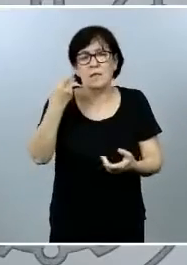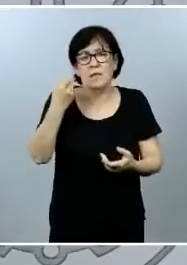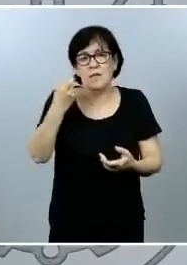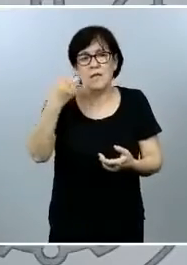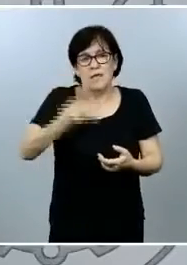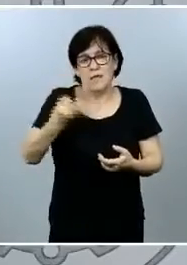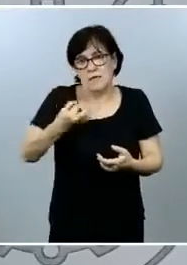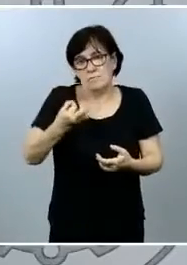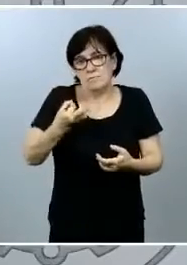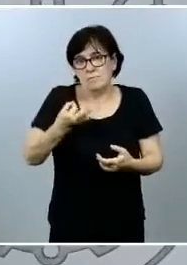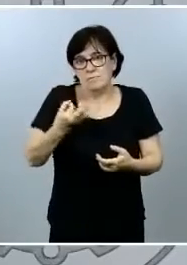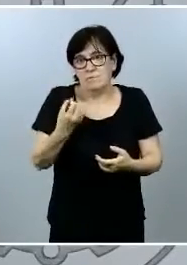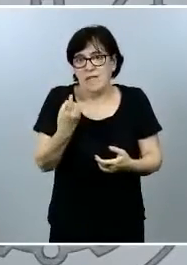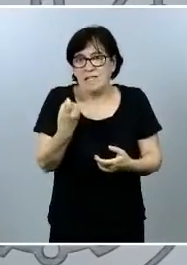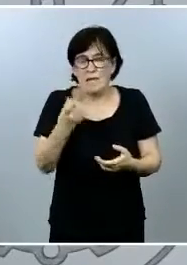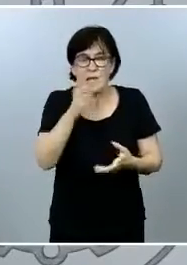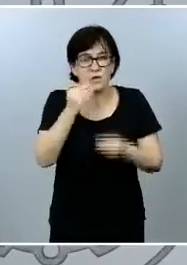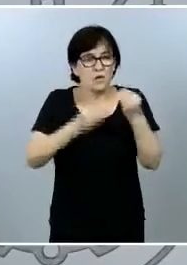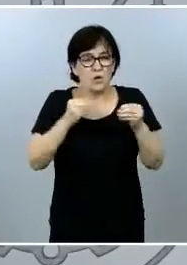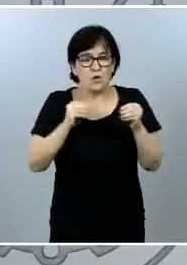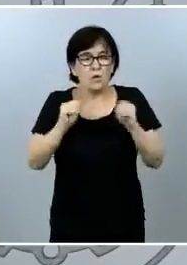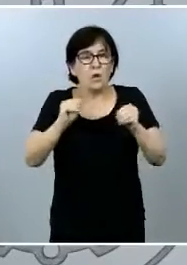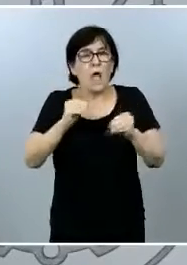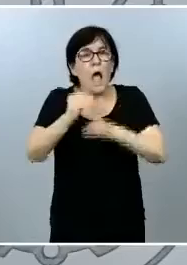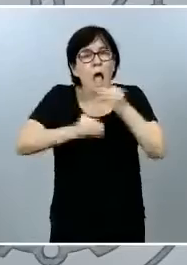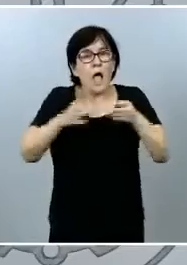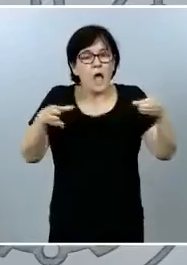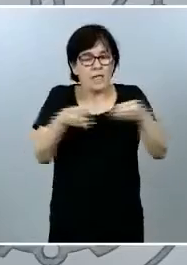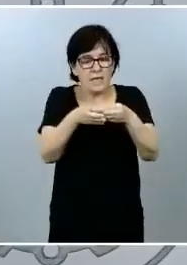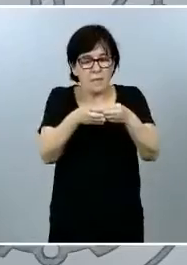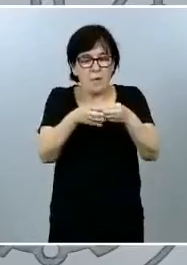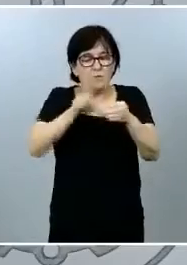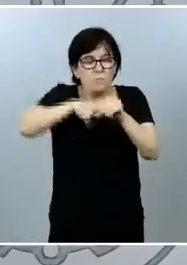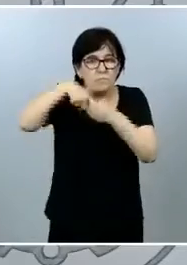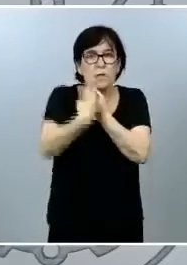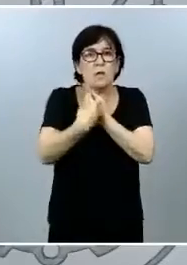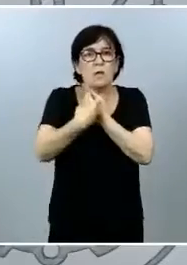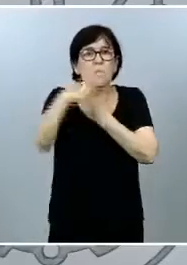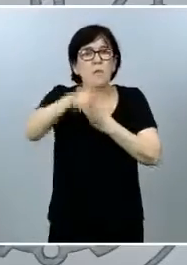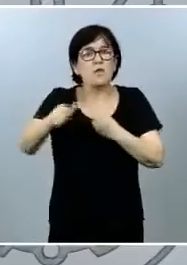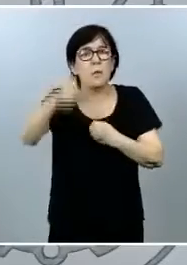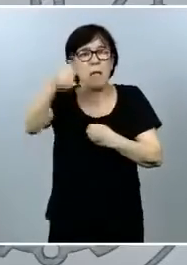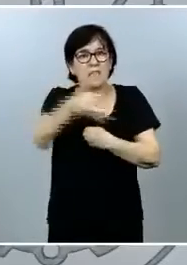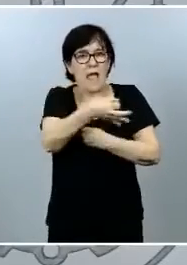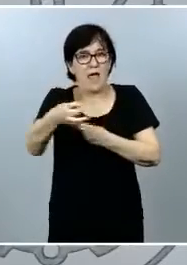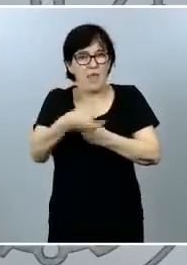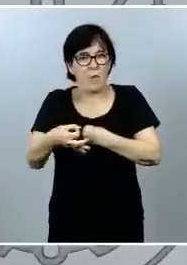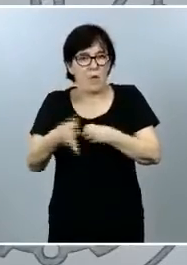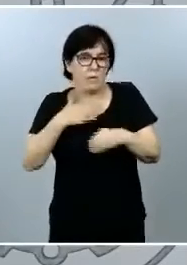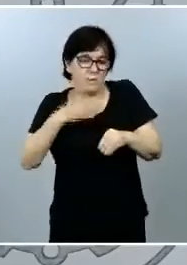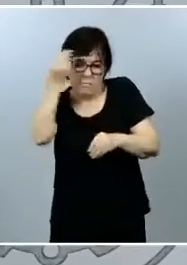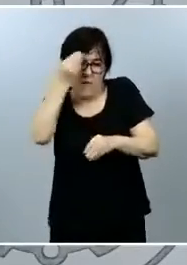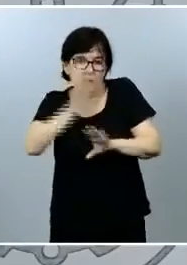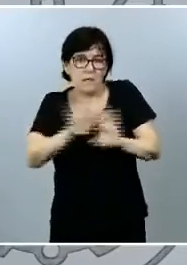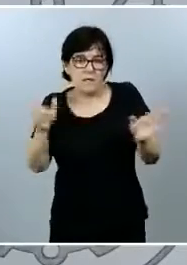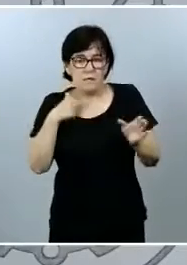uno conforme sus equipos con las personas que considere más adecuada a cada momento incluso a lo largo de la legislatura personas